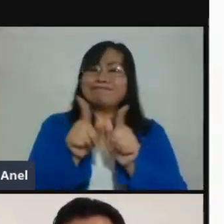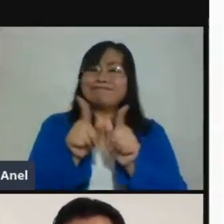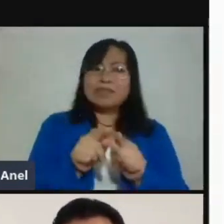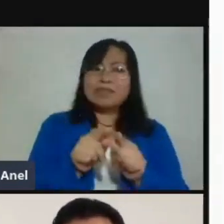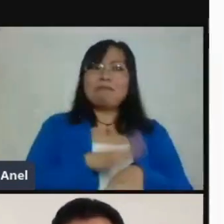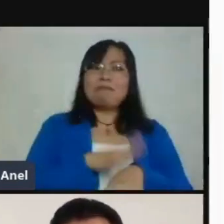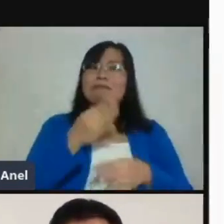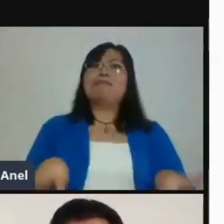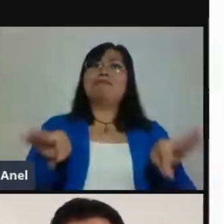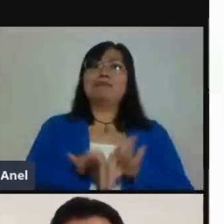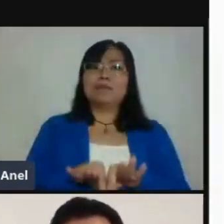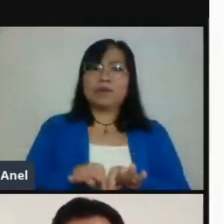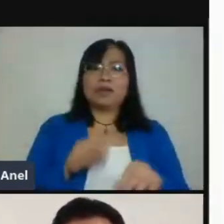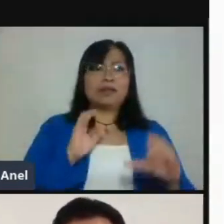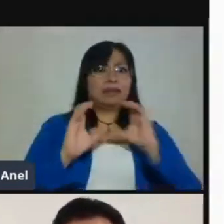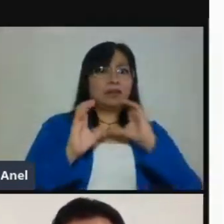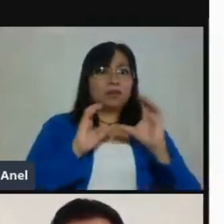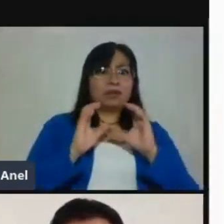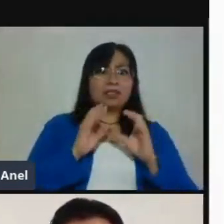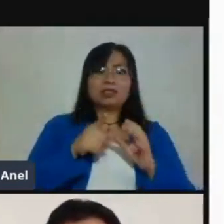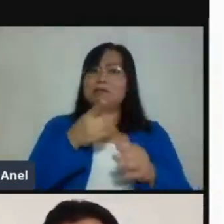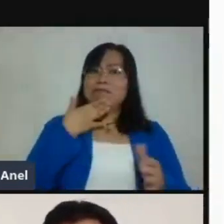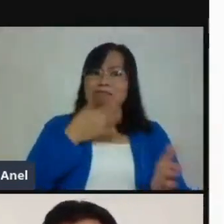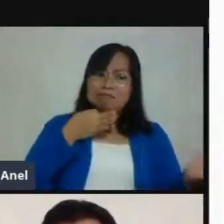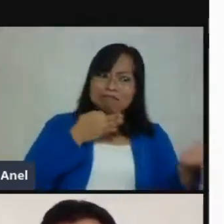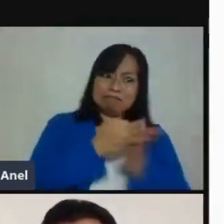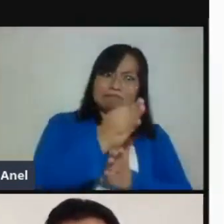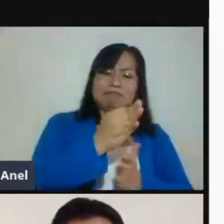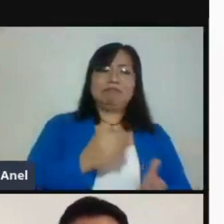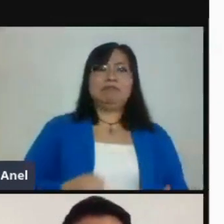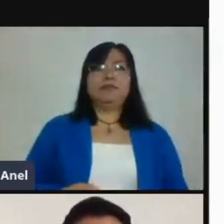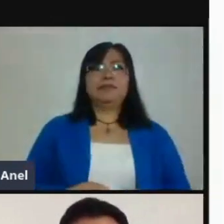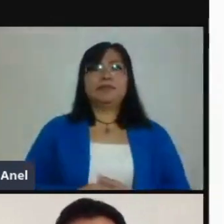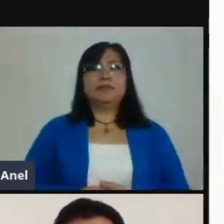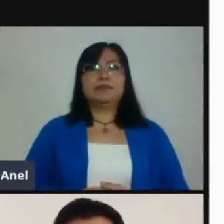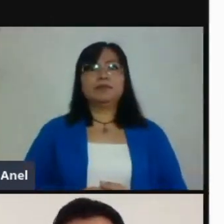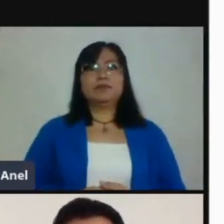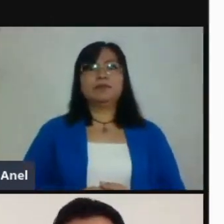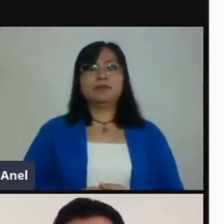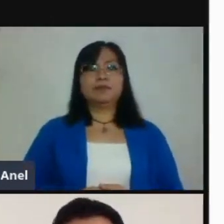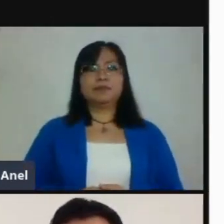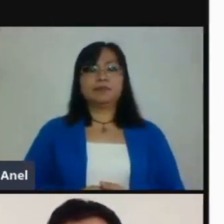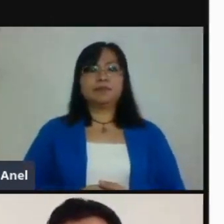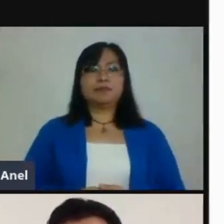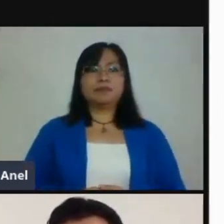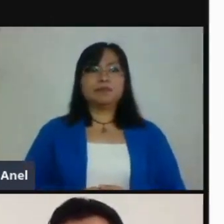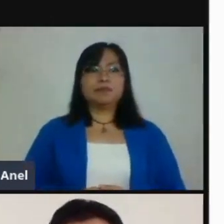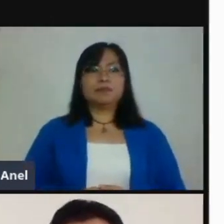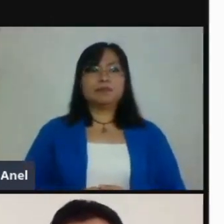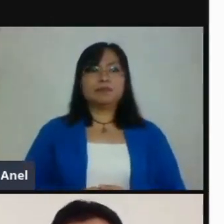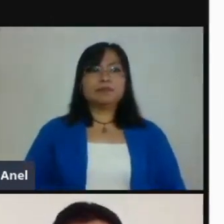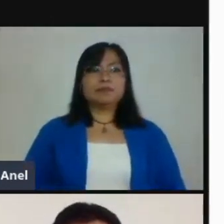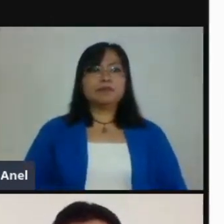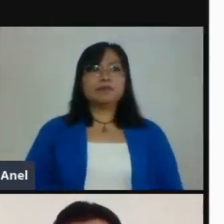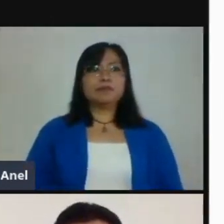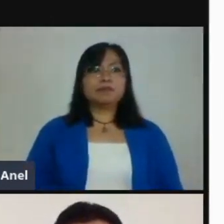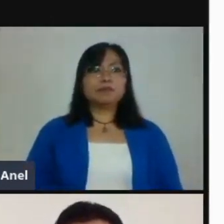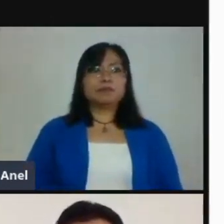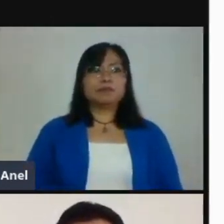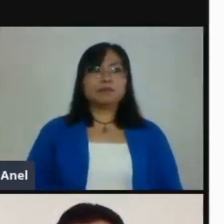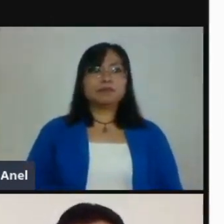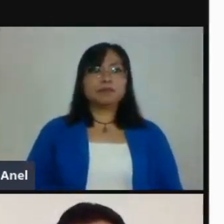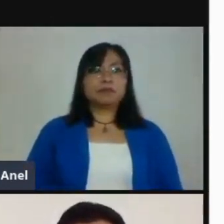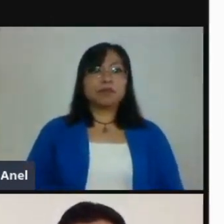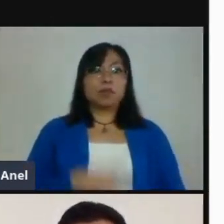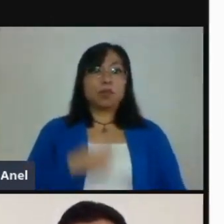establecer una comunicación con los padres de familia, en este caso. Una vez que tú estableces